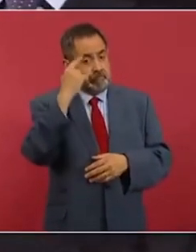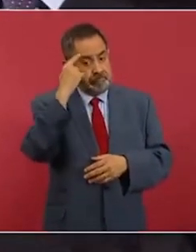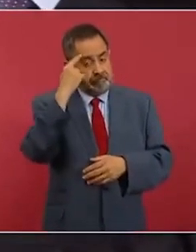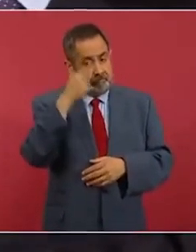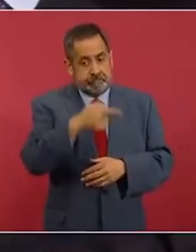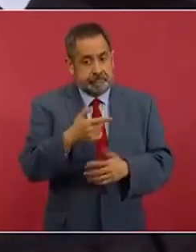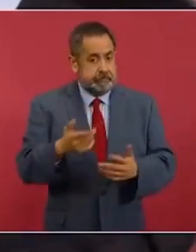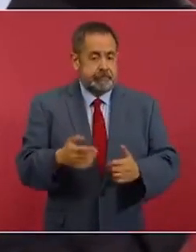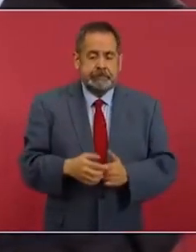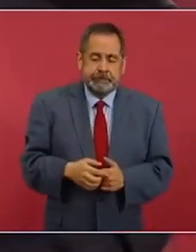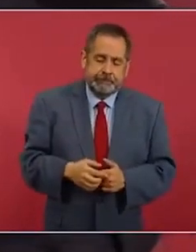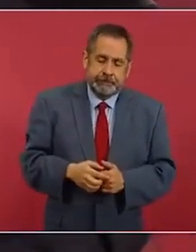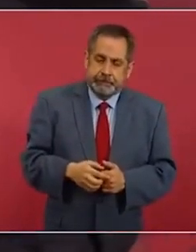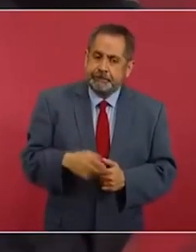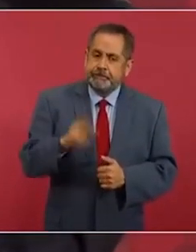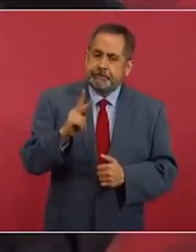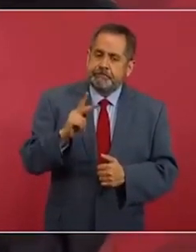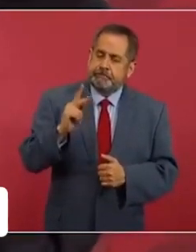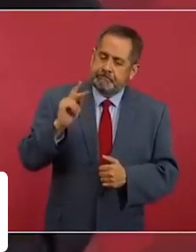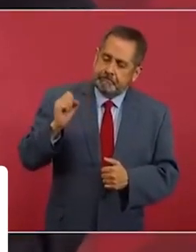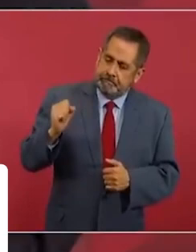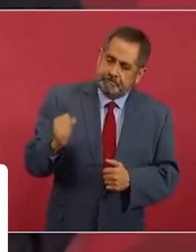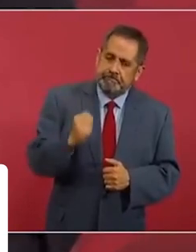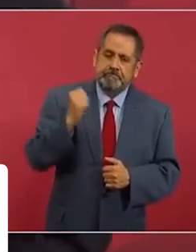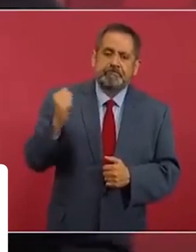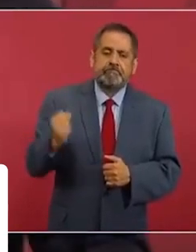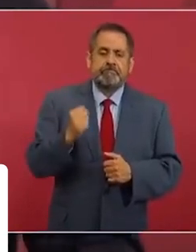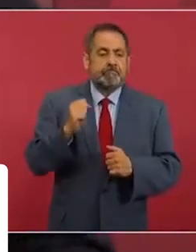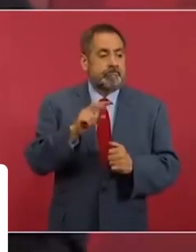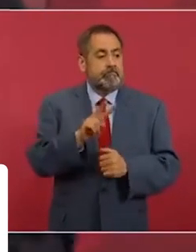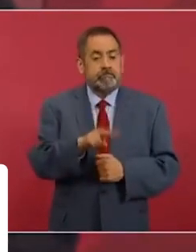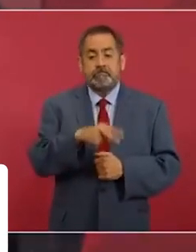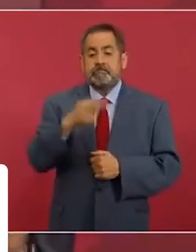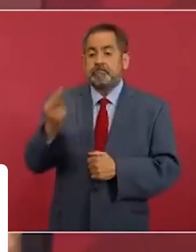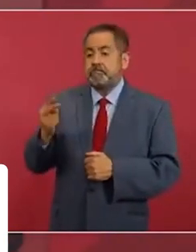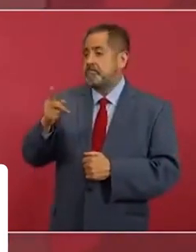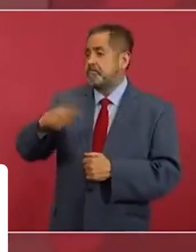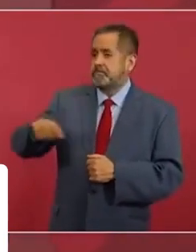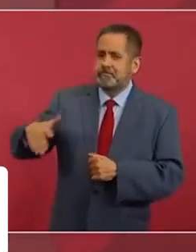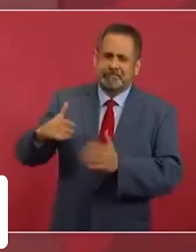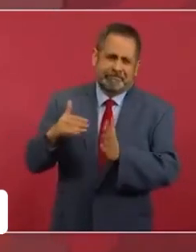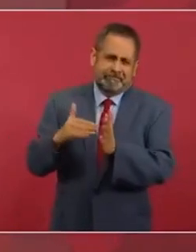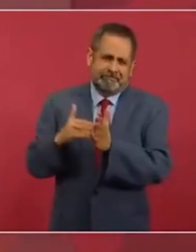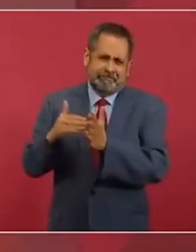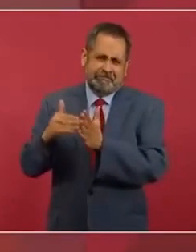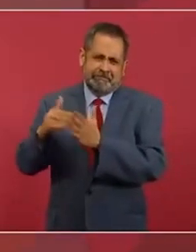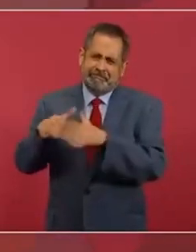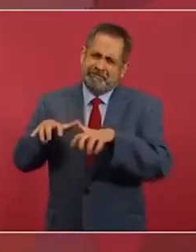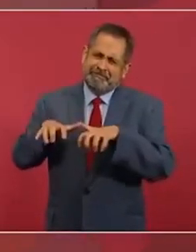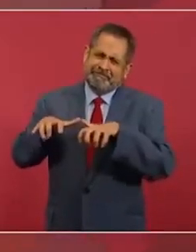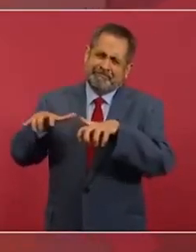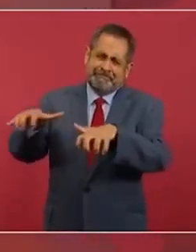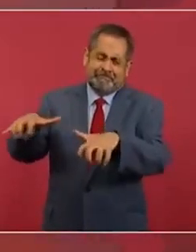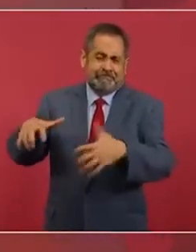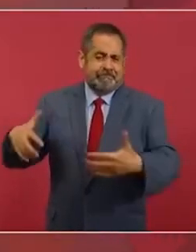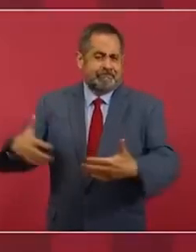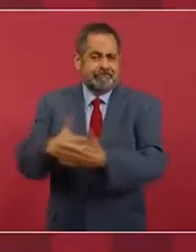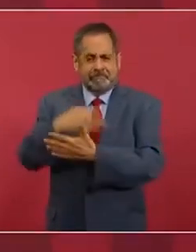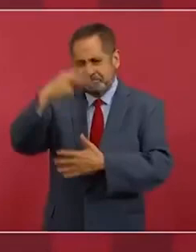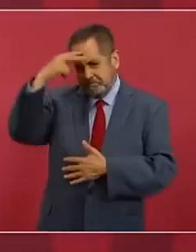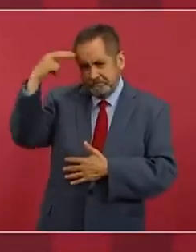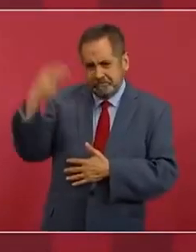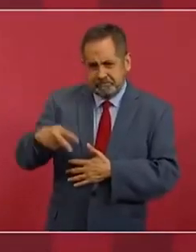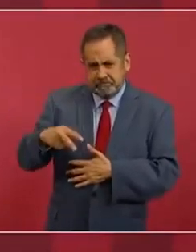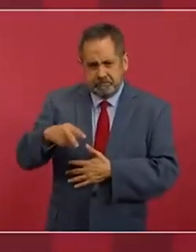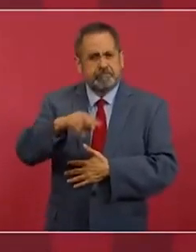afortunadamente también hay millones de mexicanos que quieren la transformación,